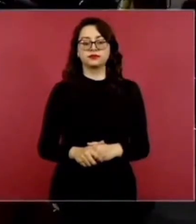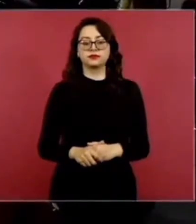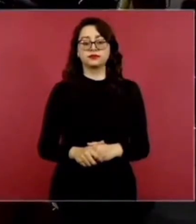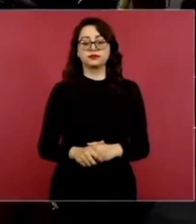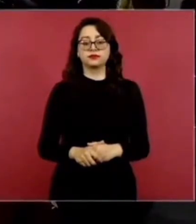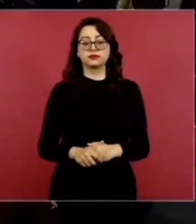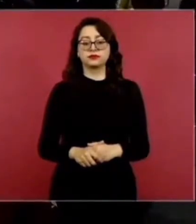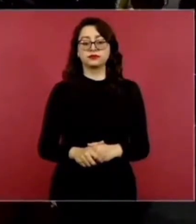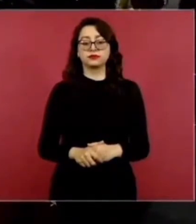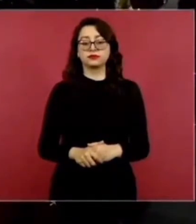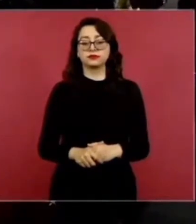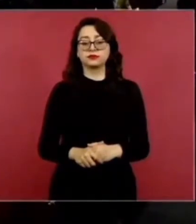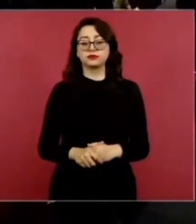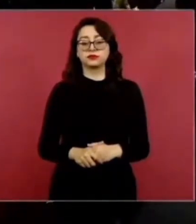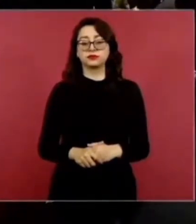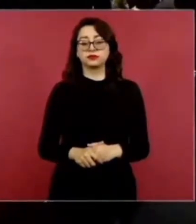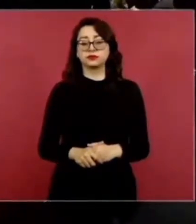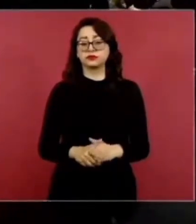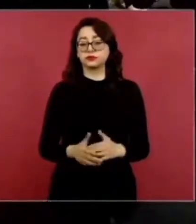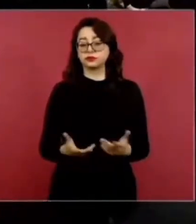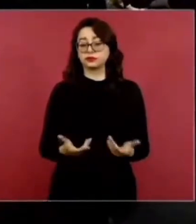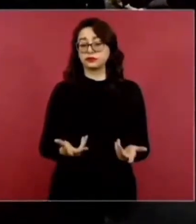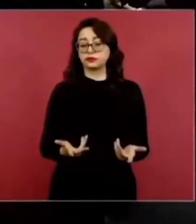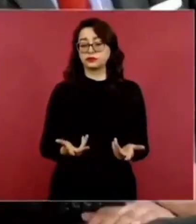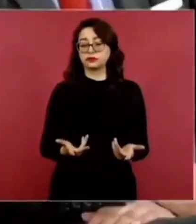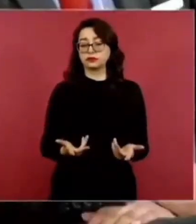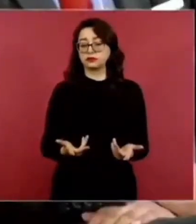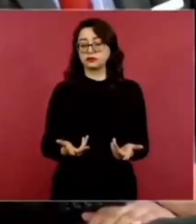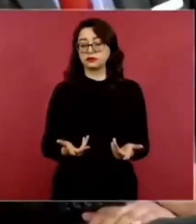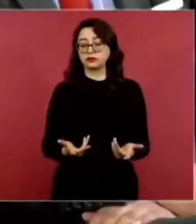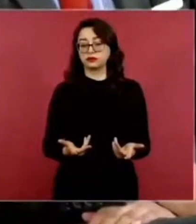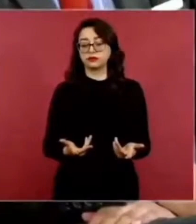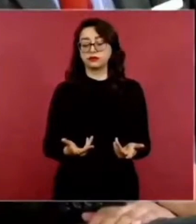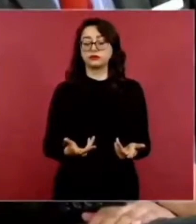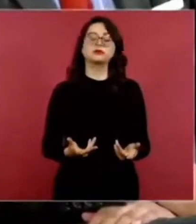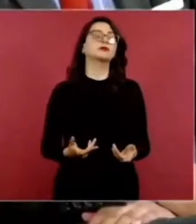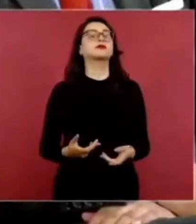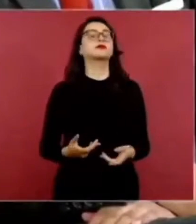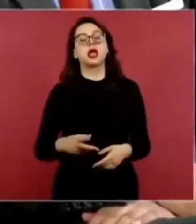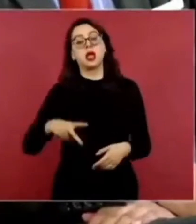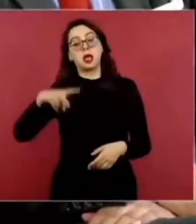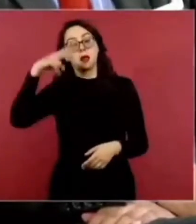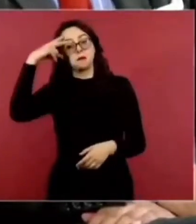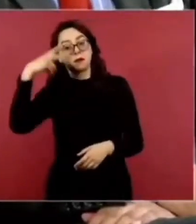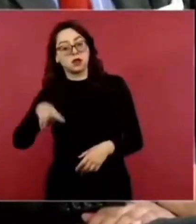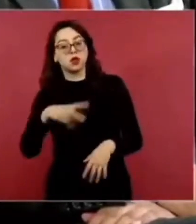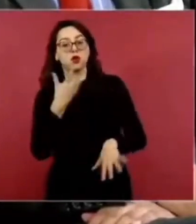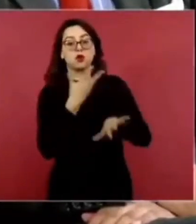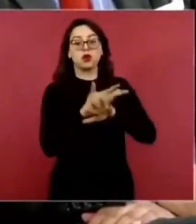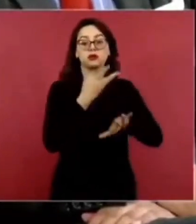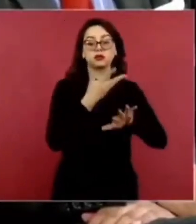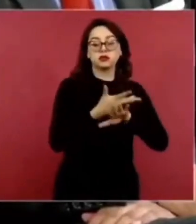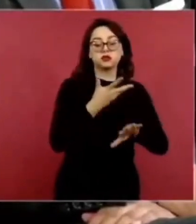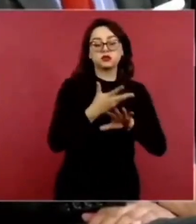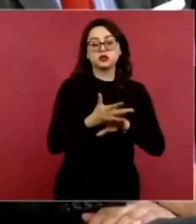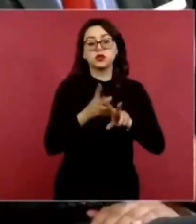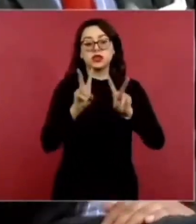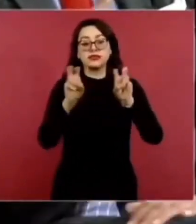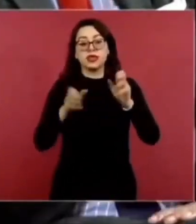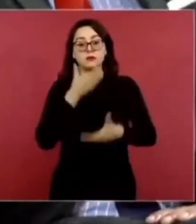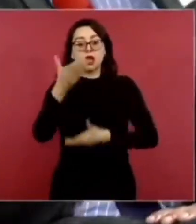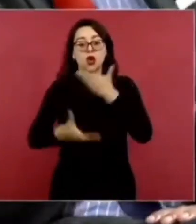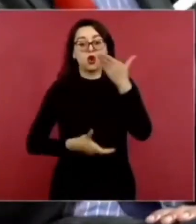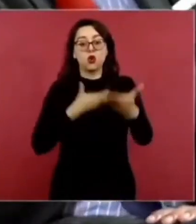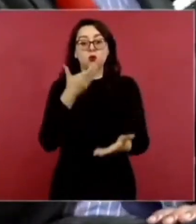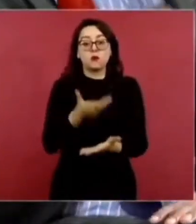del bloqueo, bueno, el flujo comercial entre México y Estados Unidos. Si le envió ayer, si nos podía dar alguna…